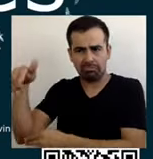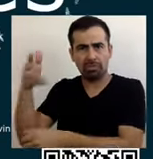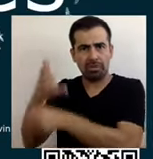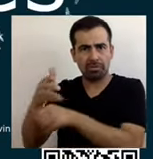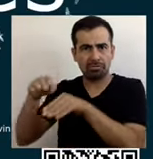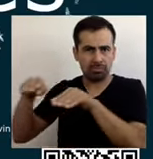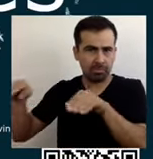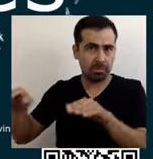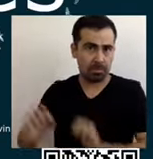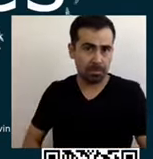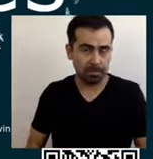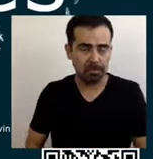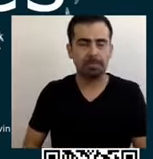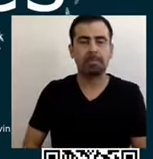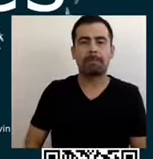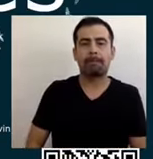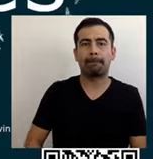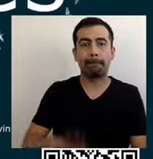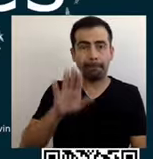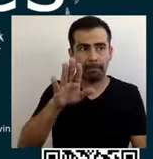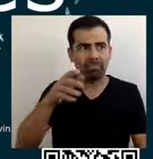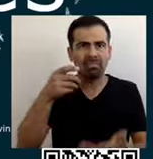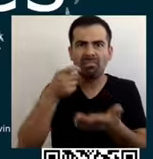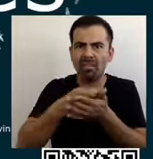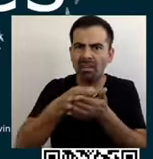todas, todos y todes.